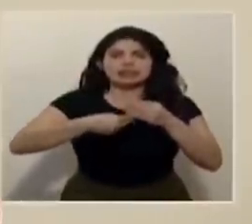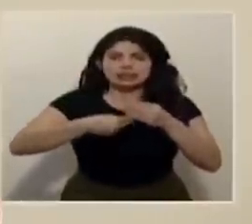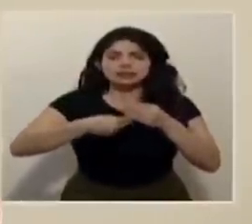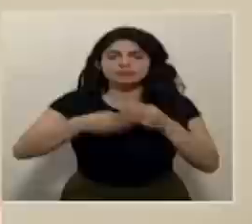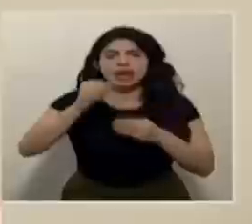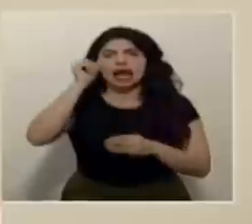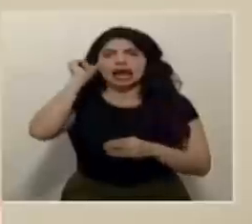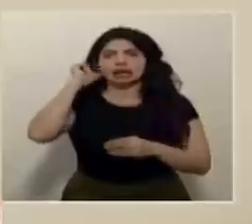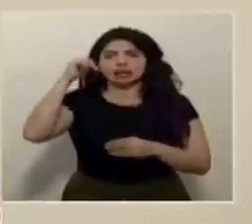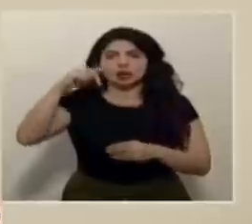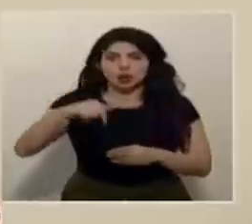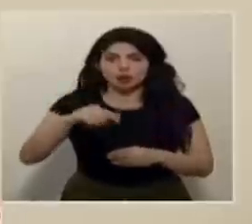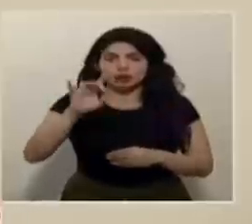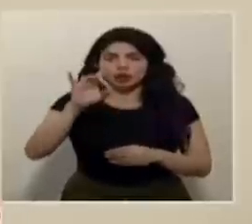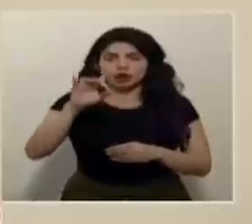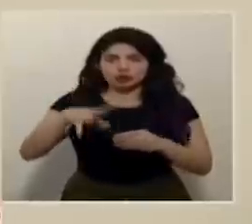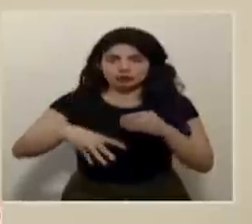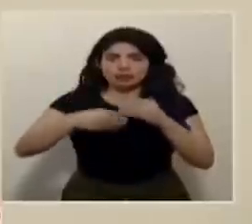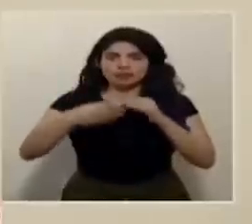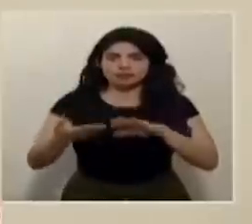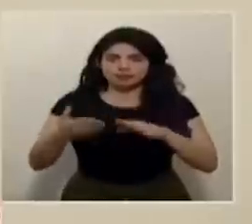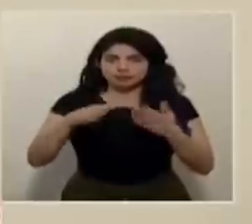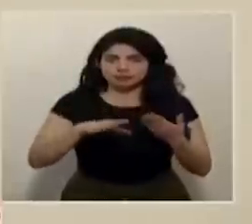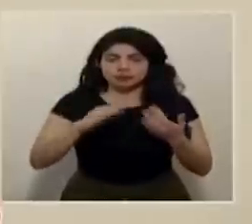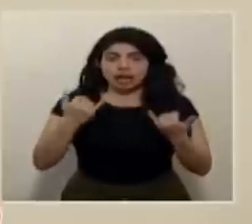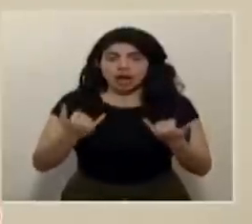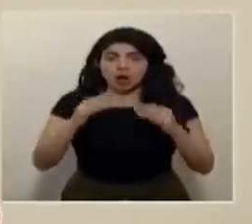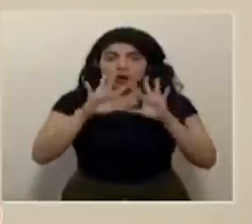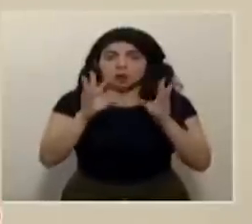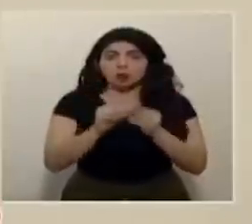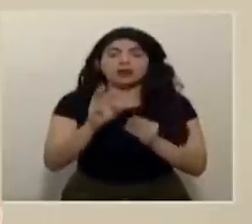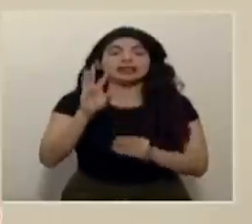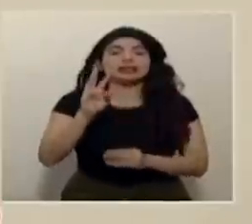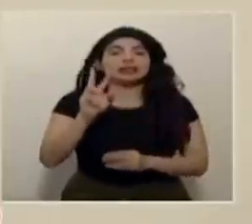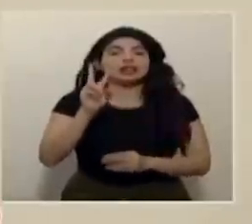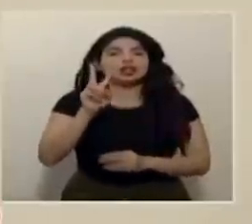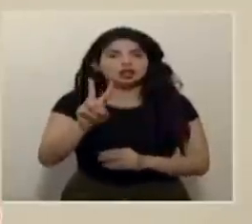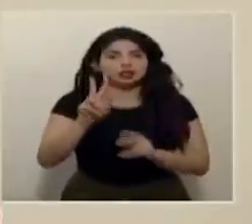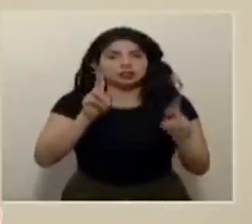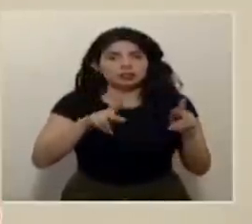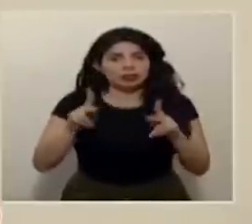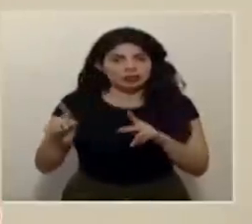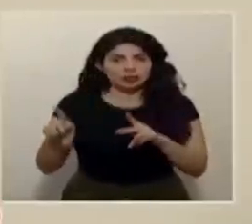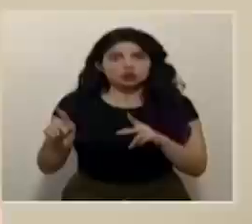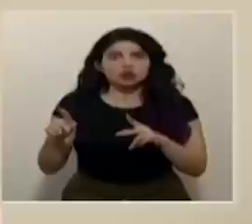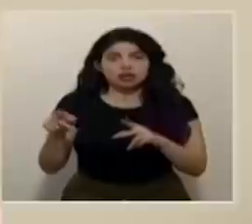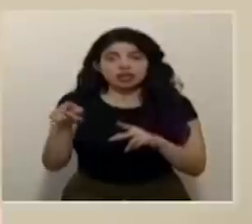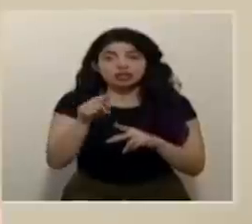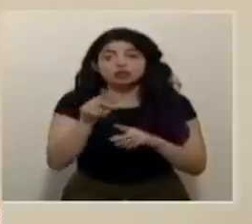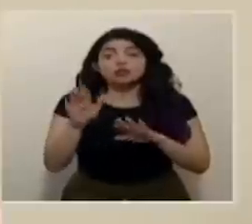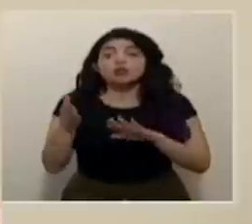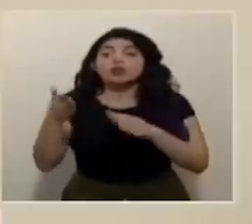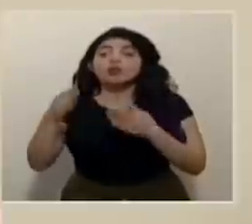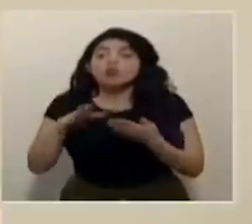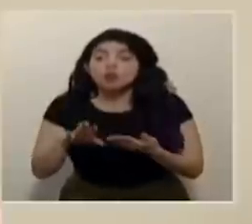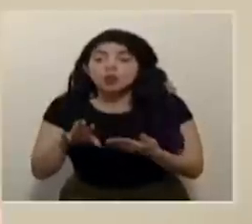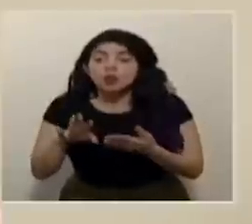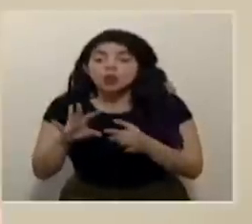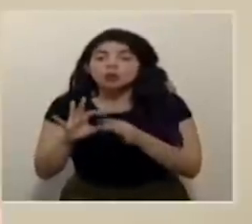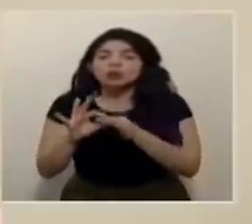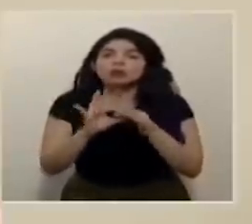De ayer a hoy, llegamos a 62 personas que se ha asociado su fallecimiento